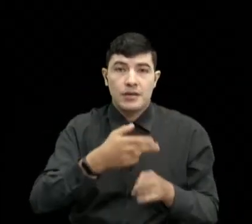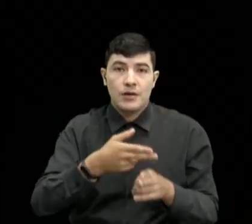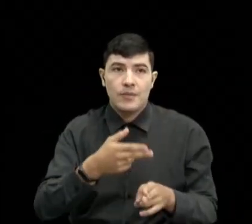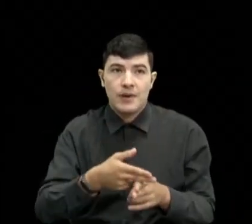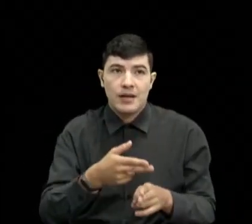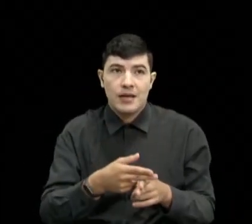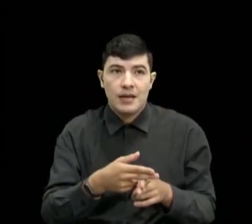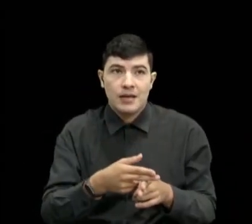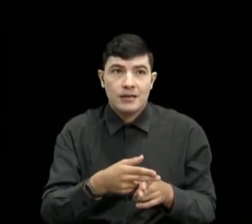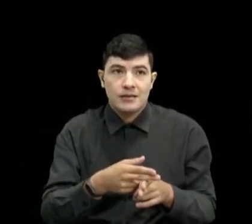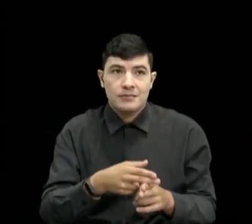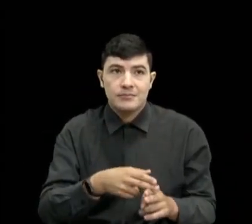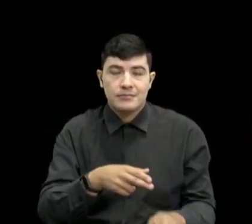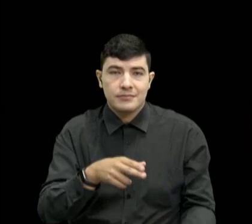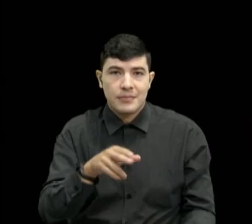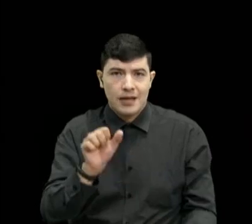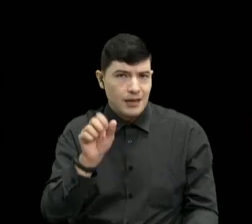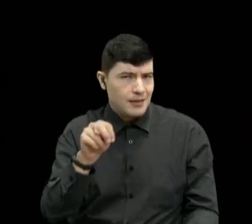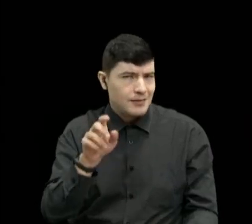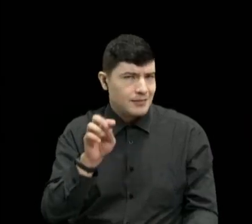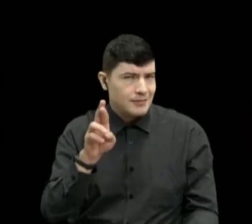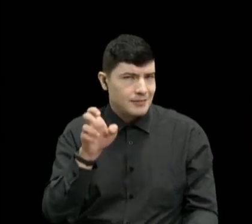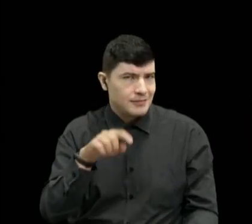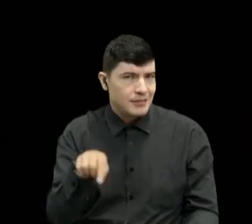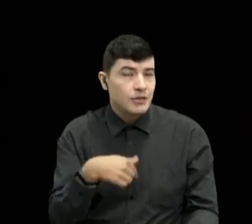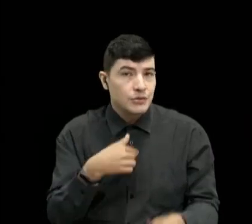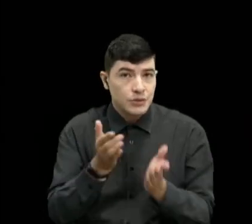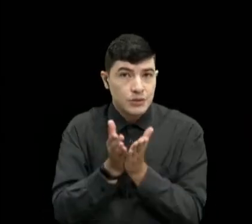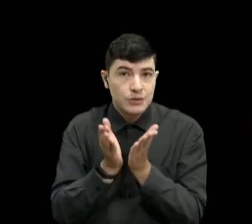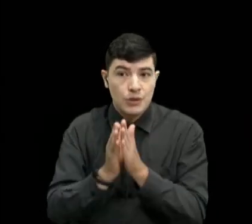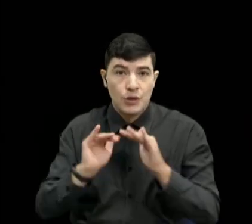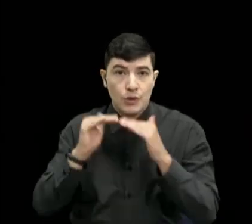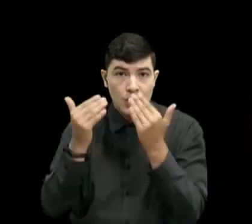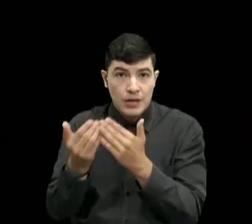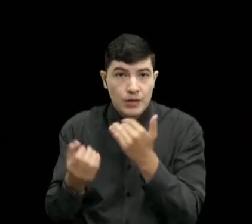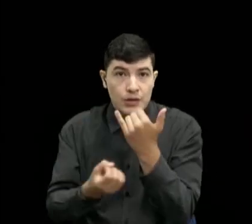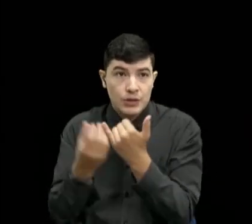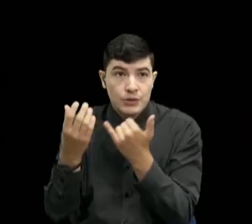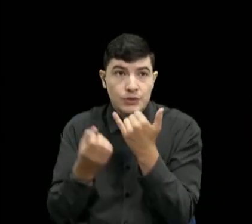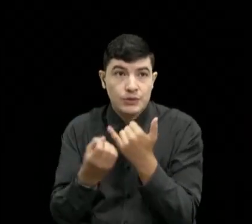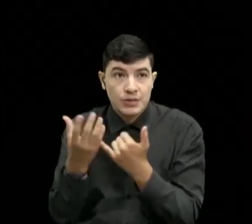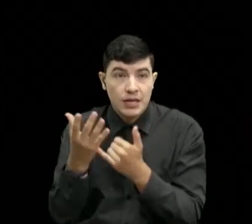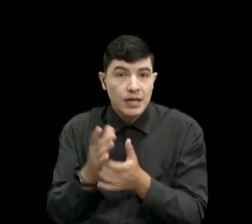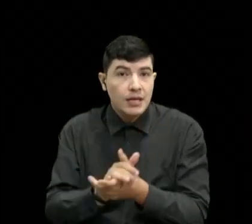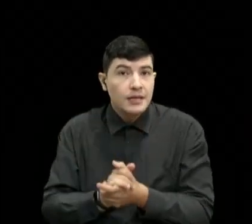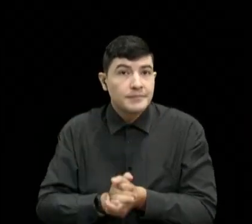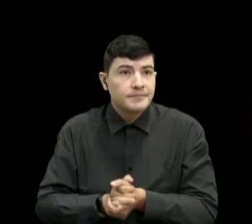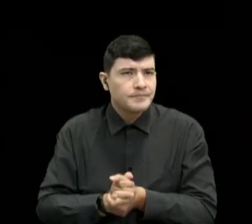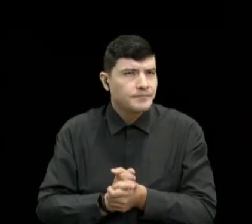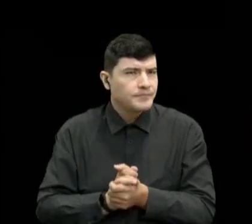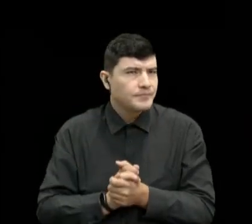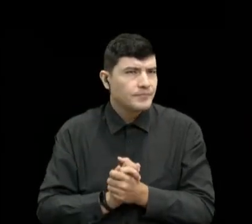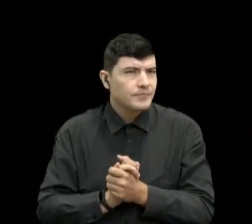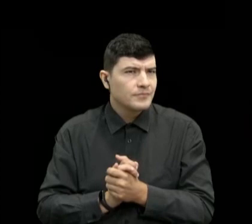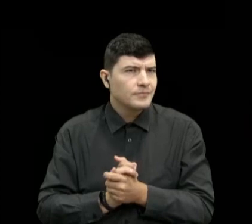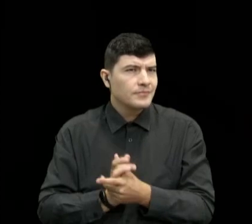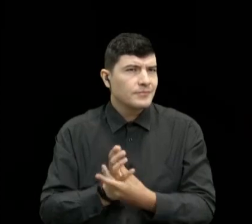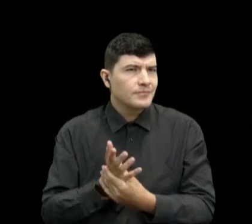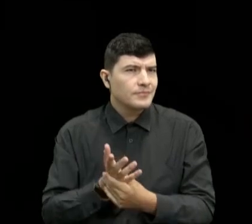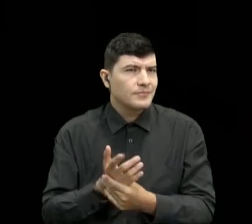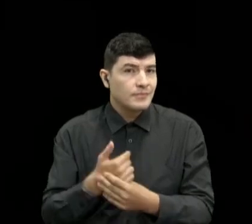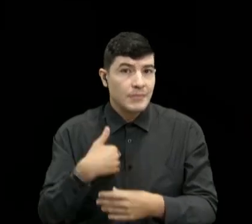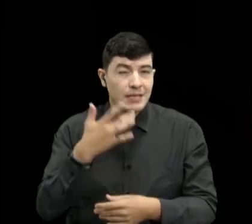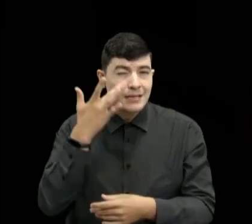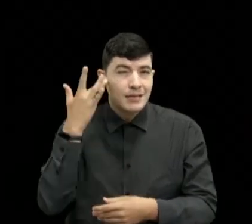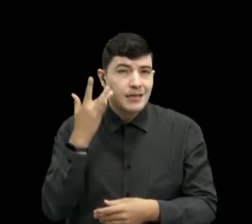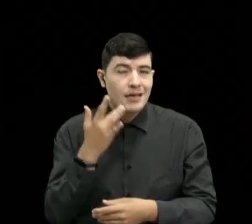Ferrarojos. Estoy en el Colegio de Buscar Regalanzamiento. Y mi sentido